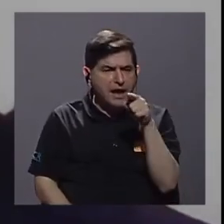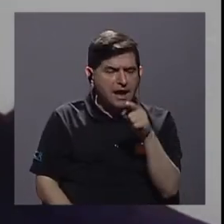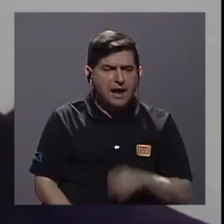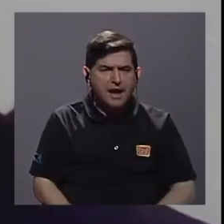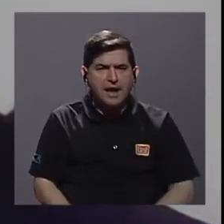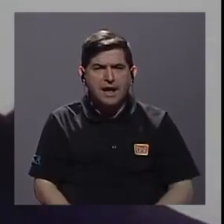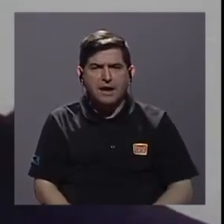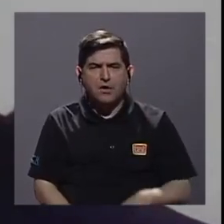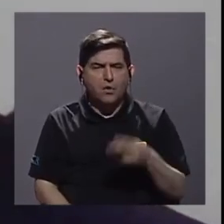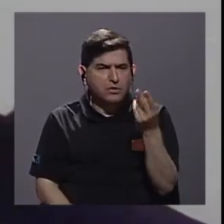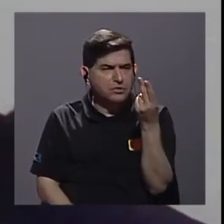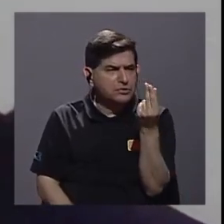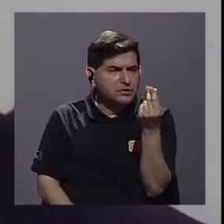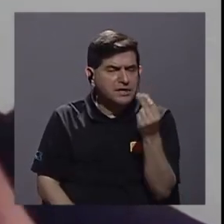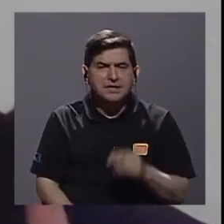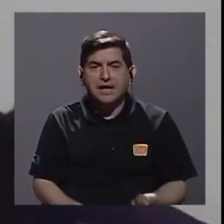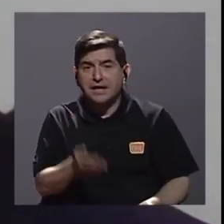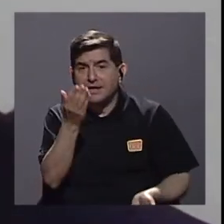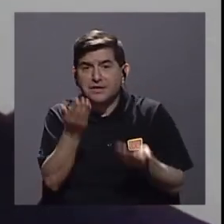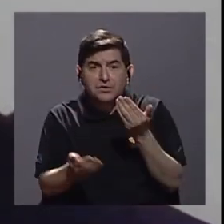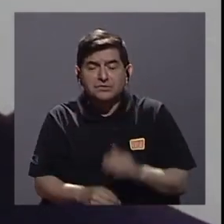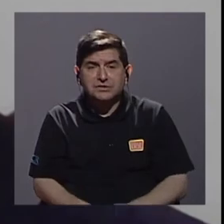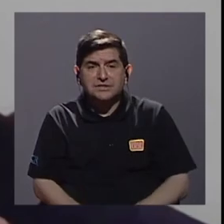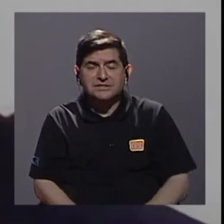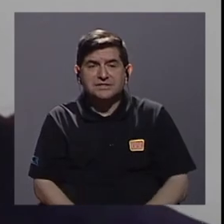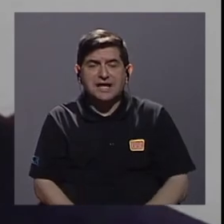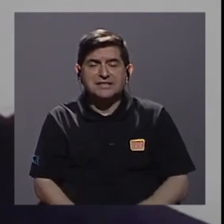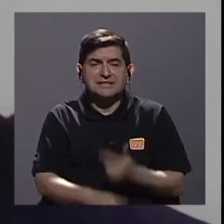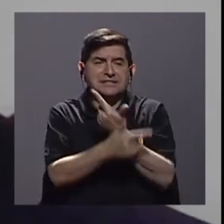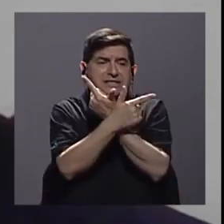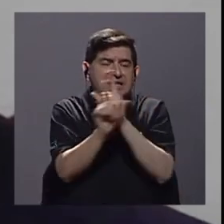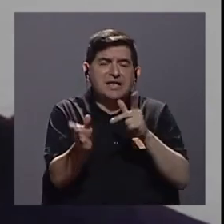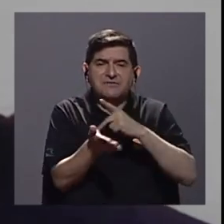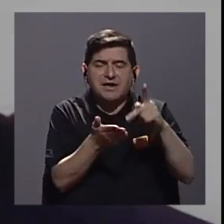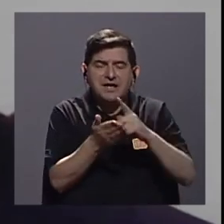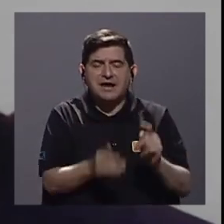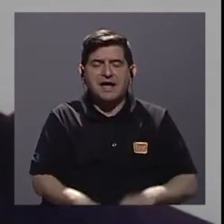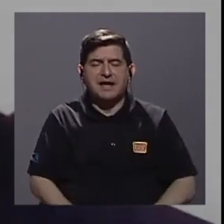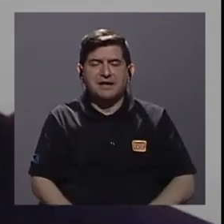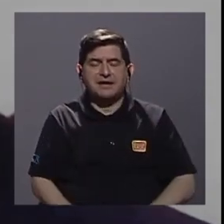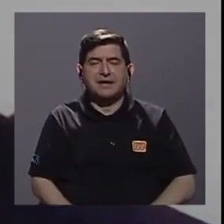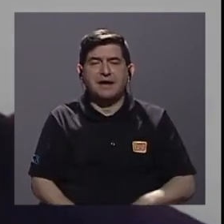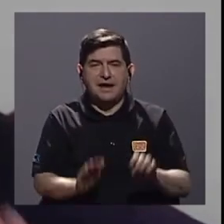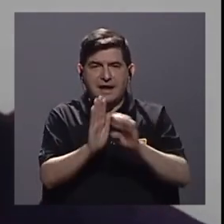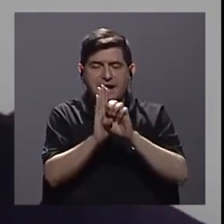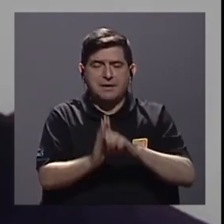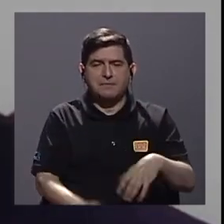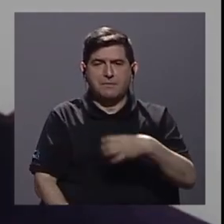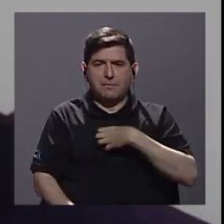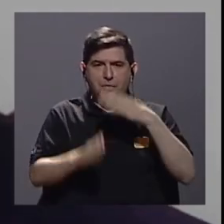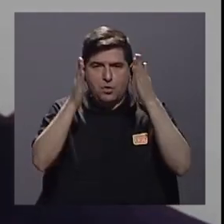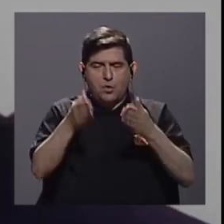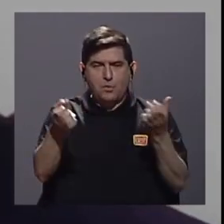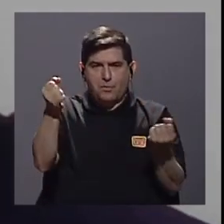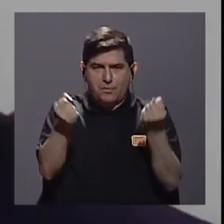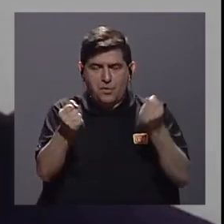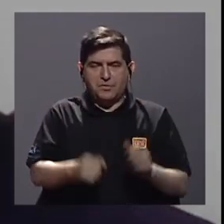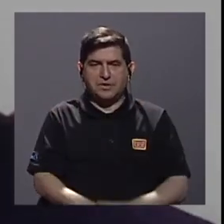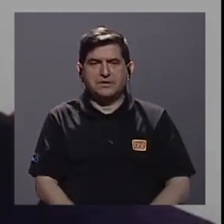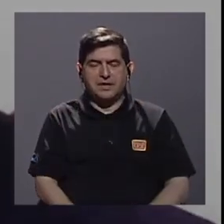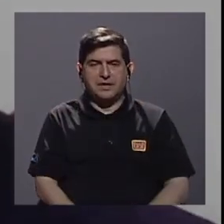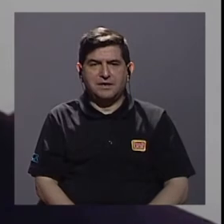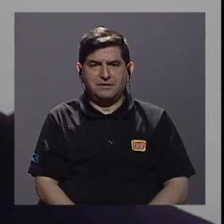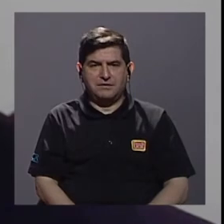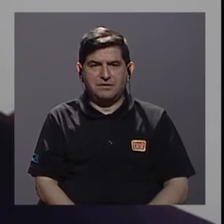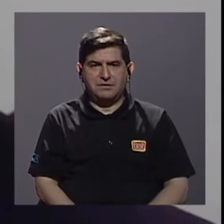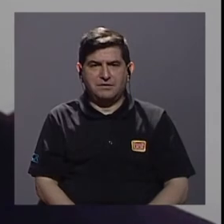digamos, con disminución o generar exoneraciones a ciertos sectores, por ejemplo, el tema de la propiedad de vehículos, lo que se conoce como el impuesto a la propiedad